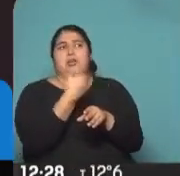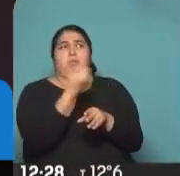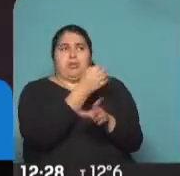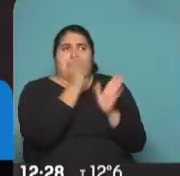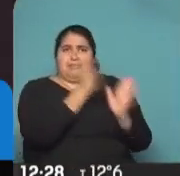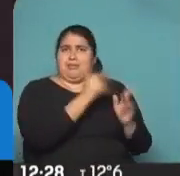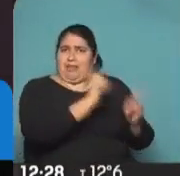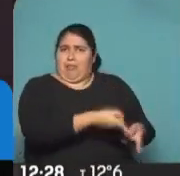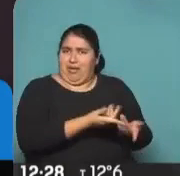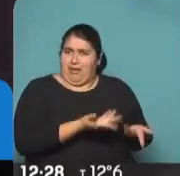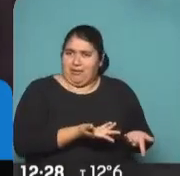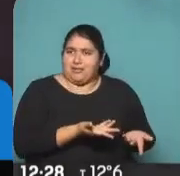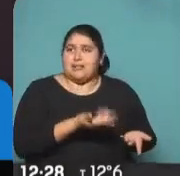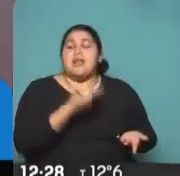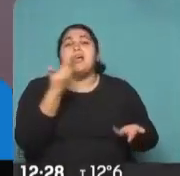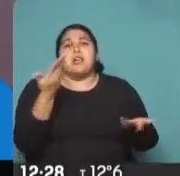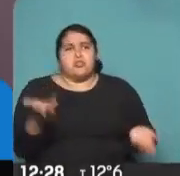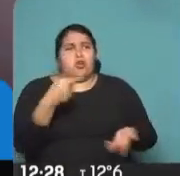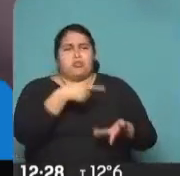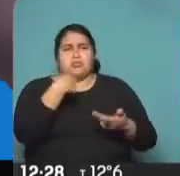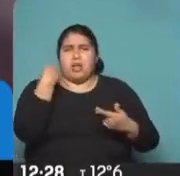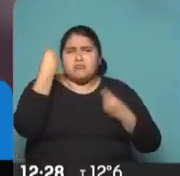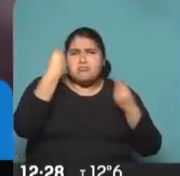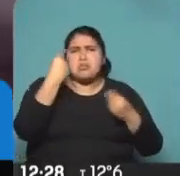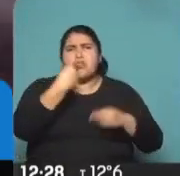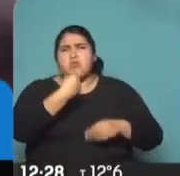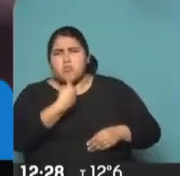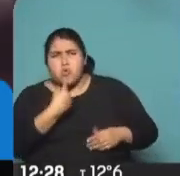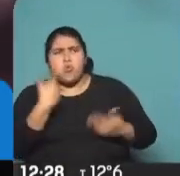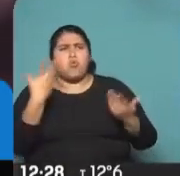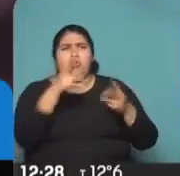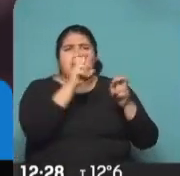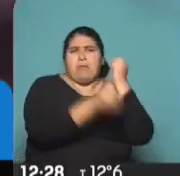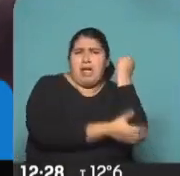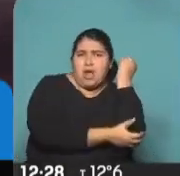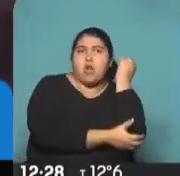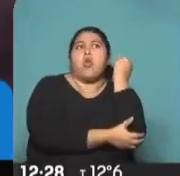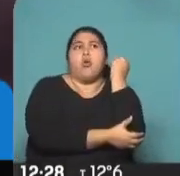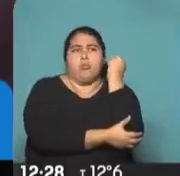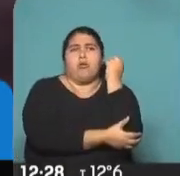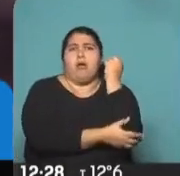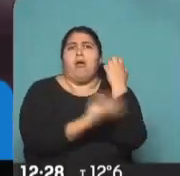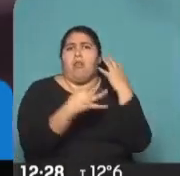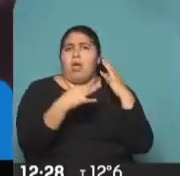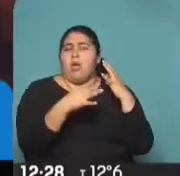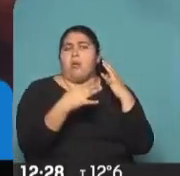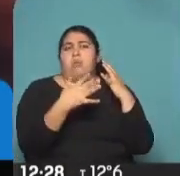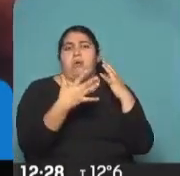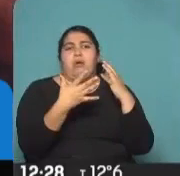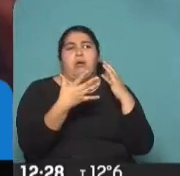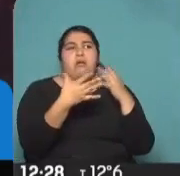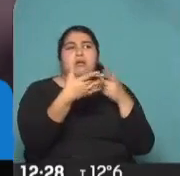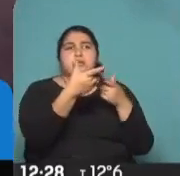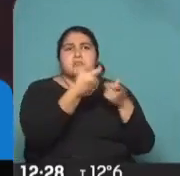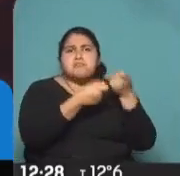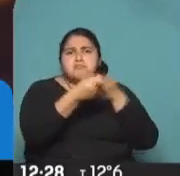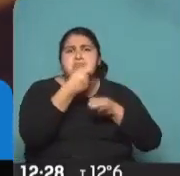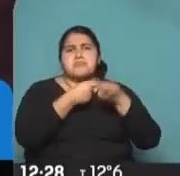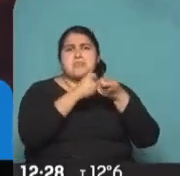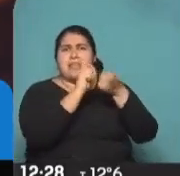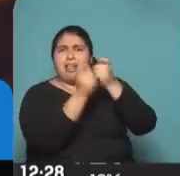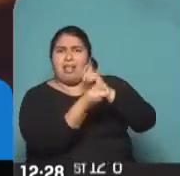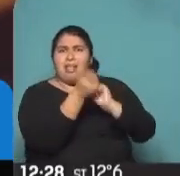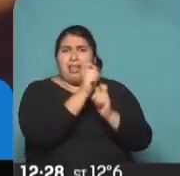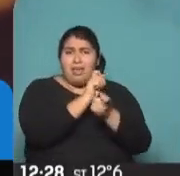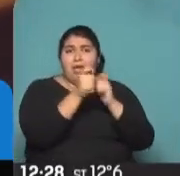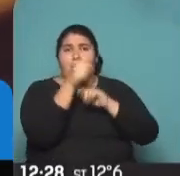parece que toda esta incertidumbre económica y sobre todo la variación en términos de las variables macroeconómicas y lo que